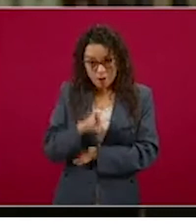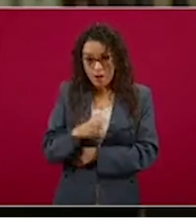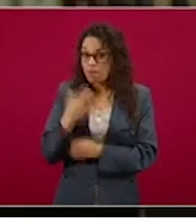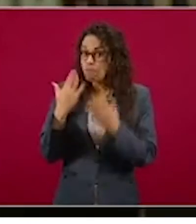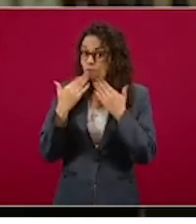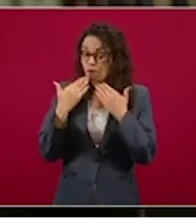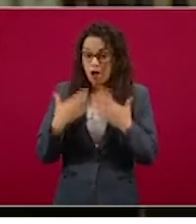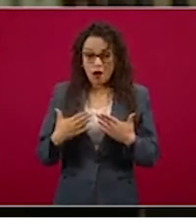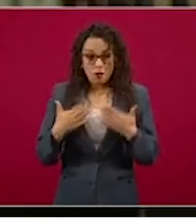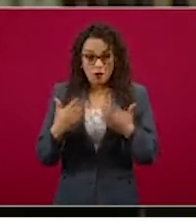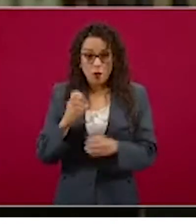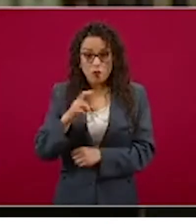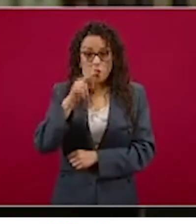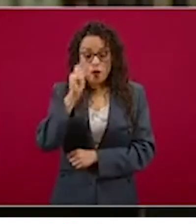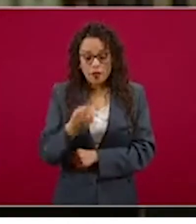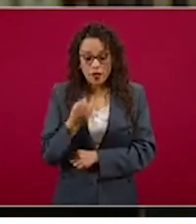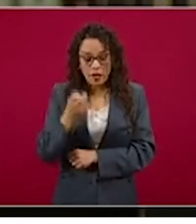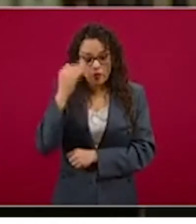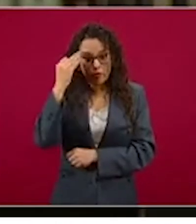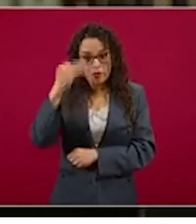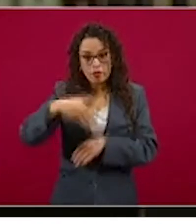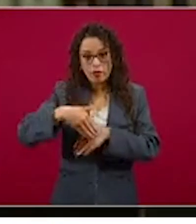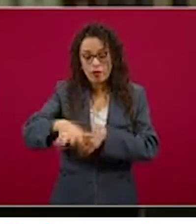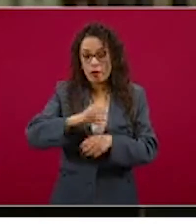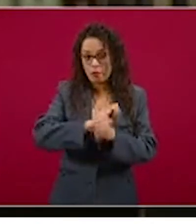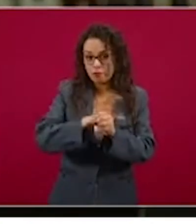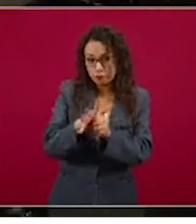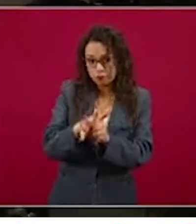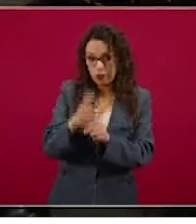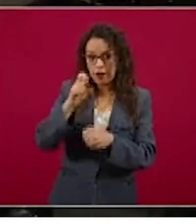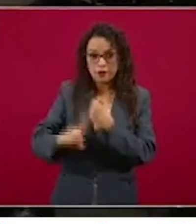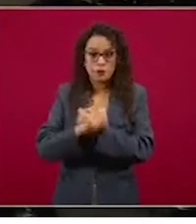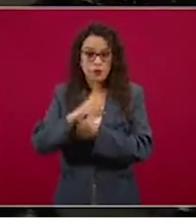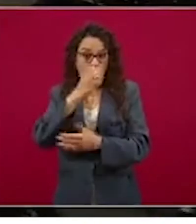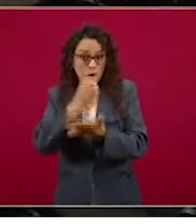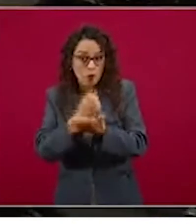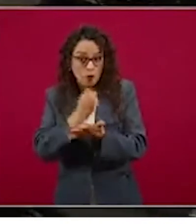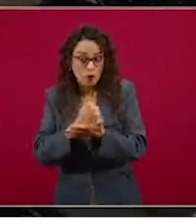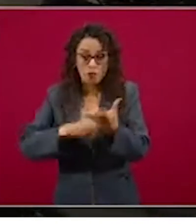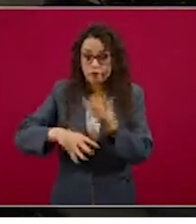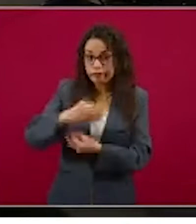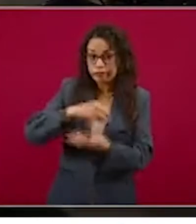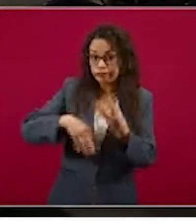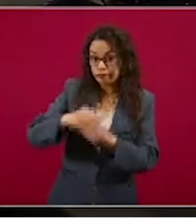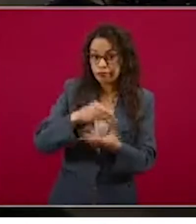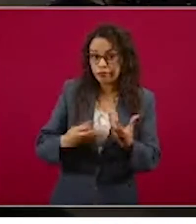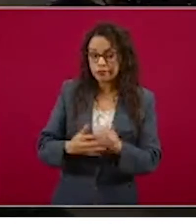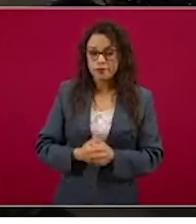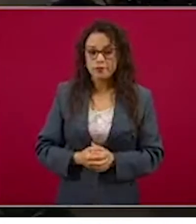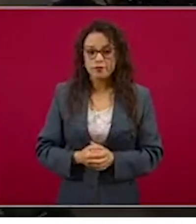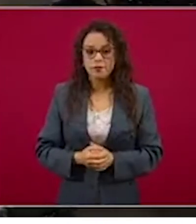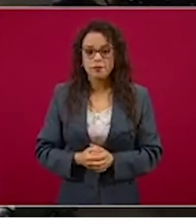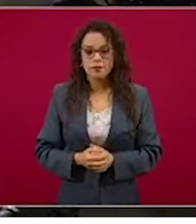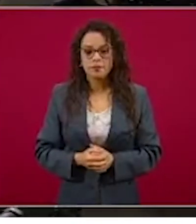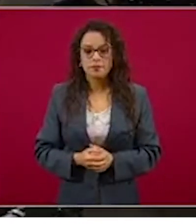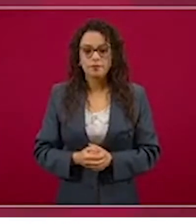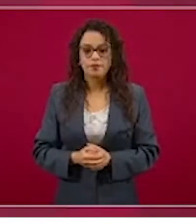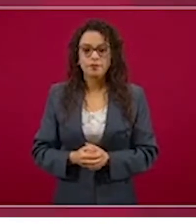a raíz de esta pandemia y las consecuencias en la economía? Bueno, es un hecho